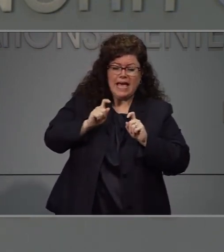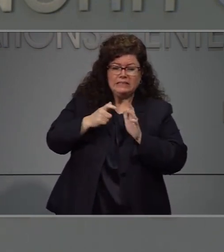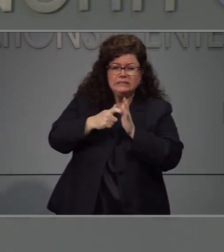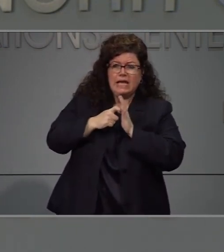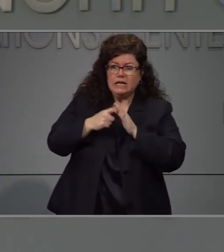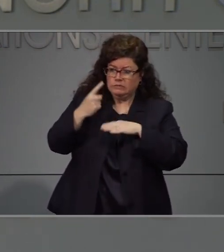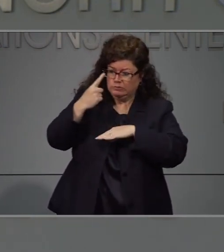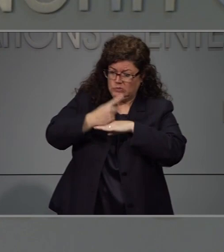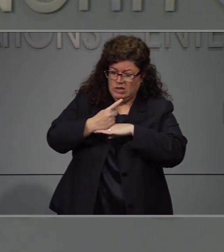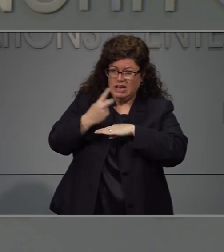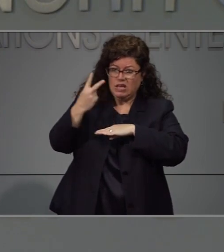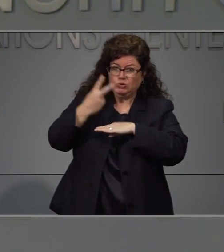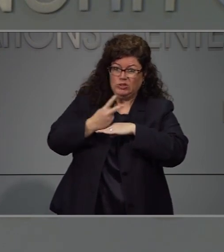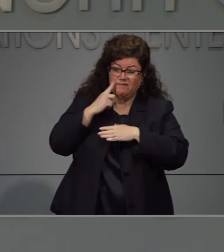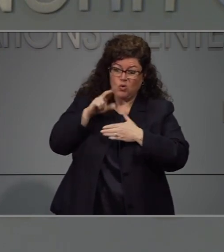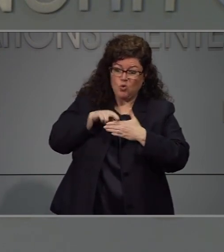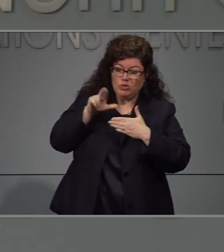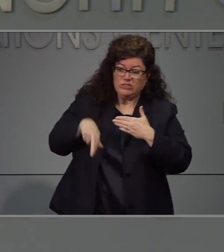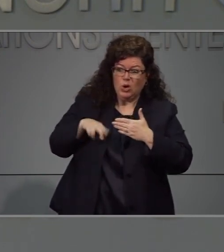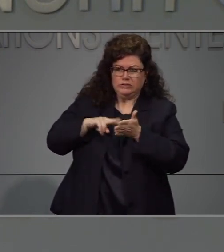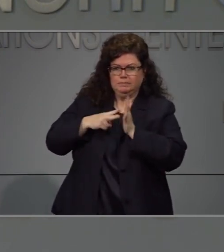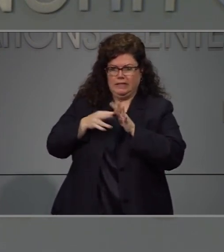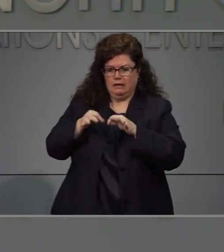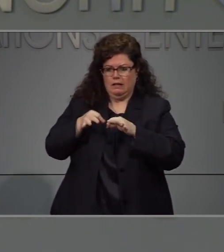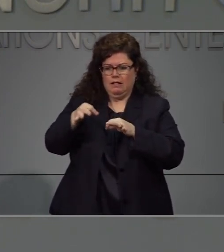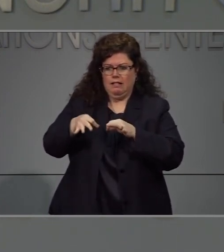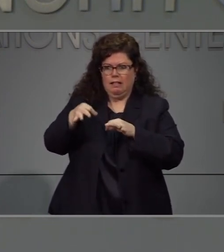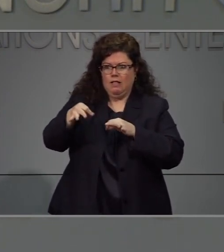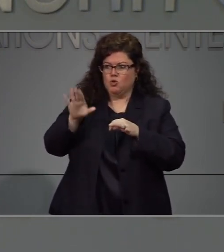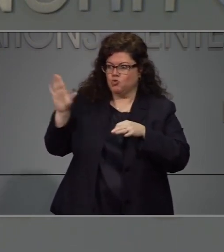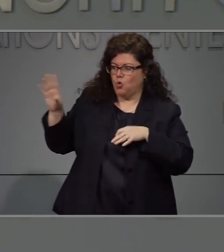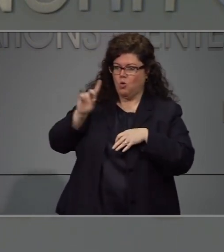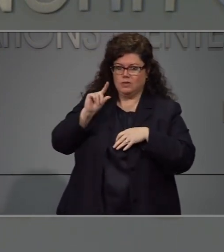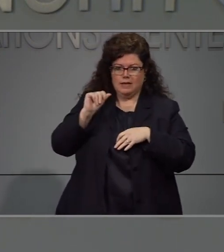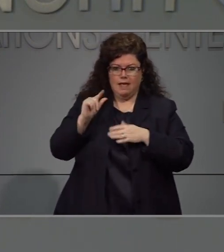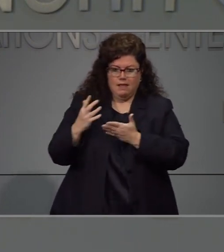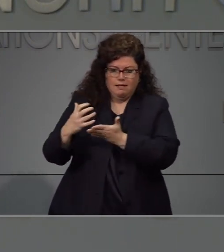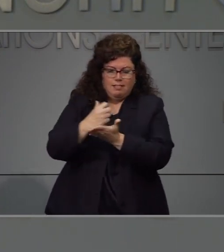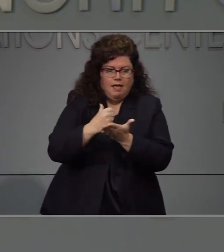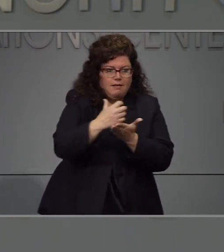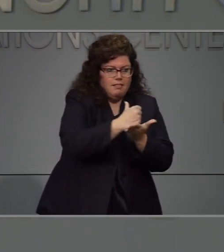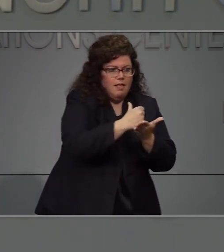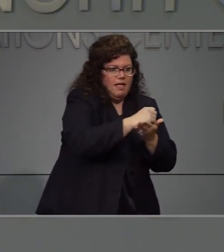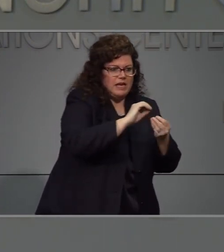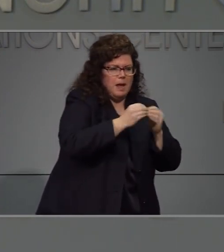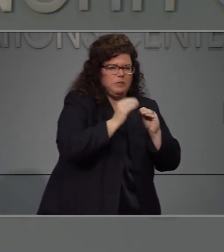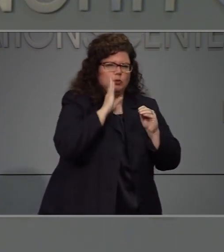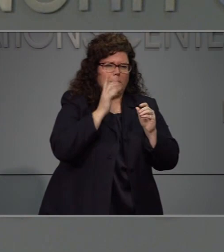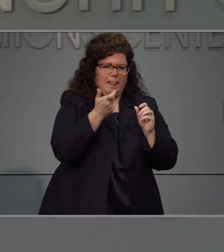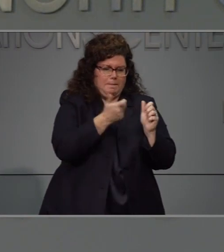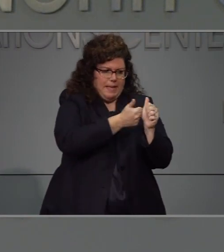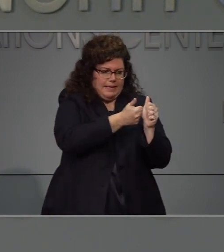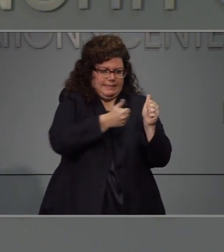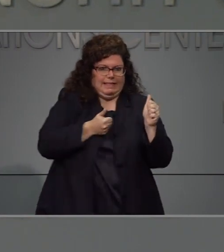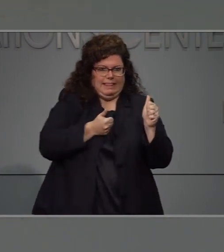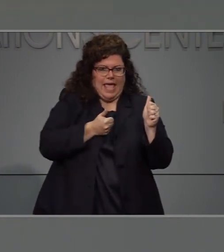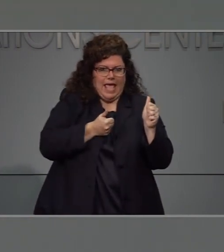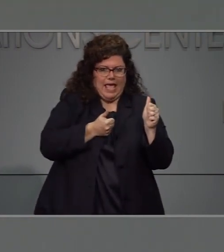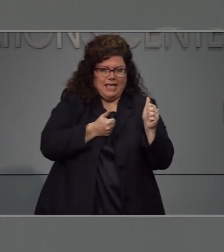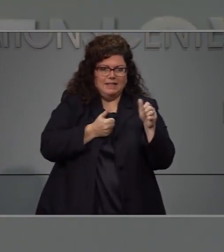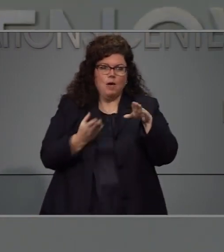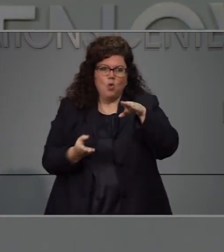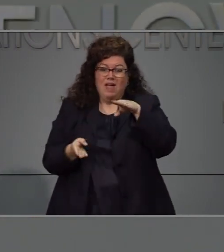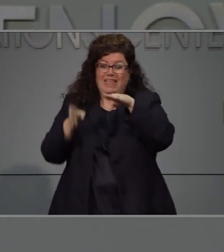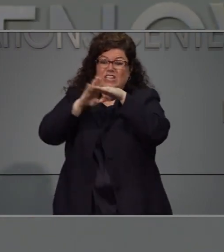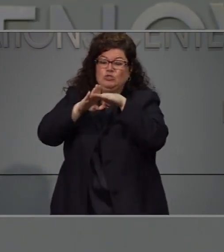en la fase dos con el retraso que nosotros tenemos para recibir datos? Ok, respuesta gracias.